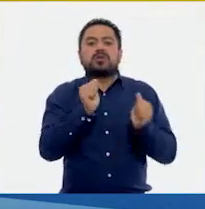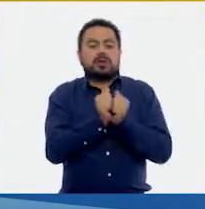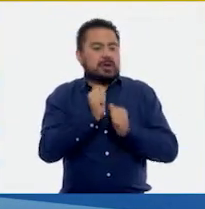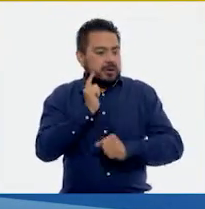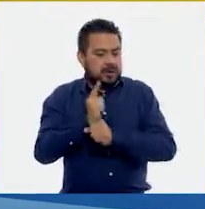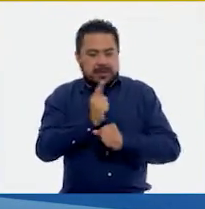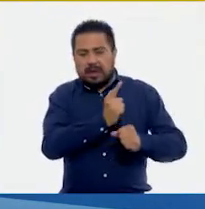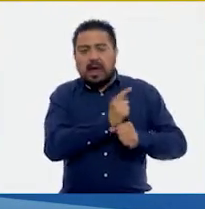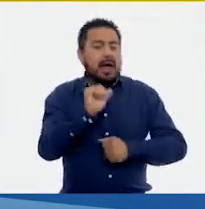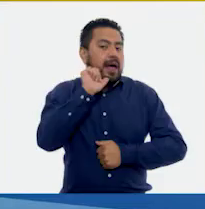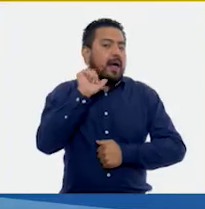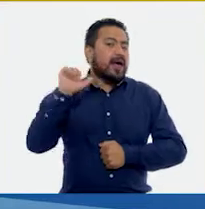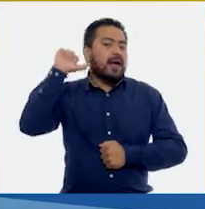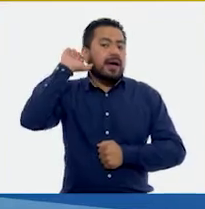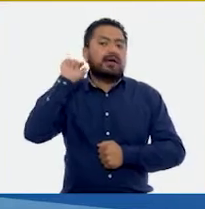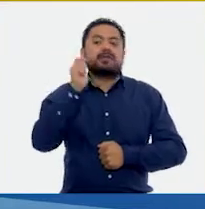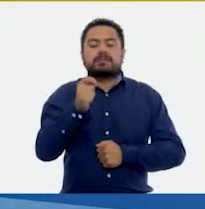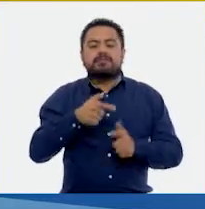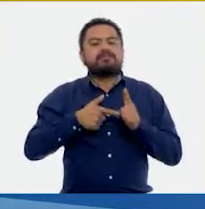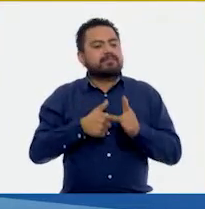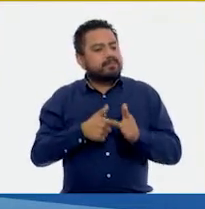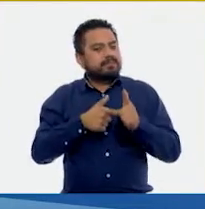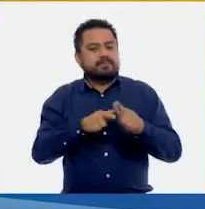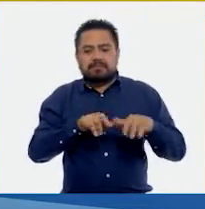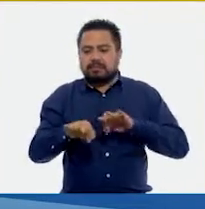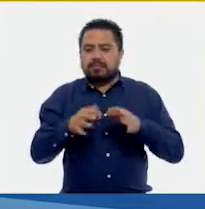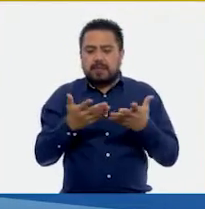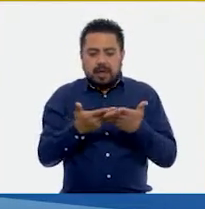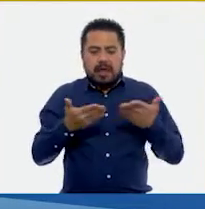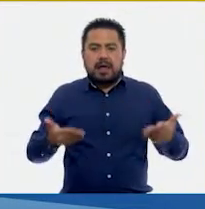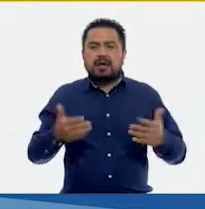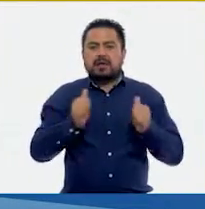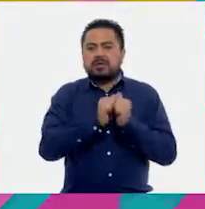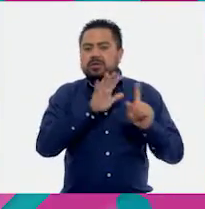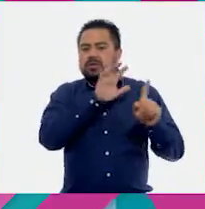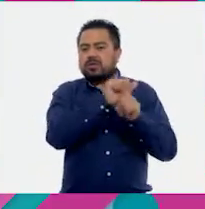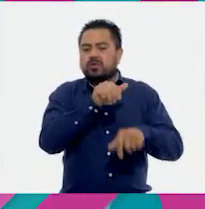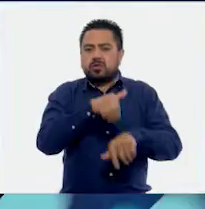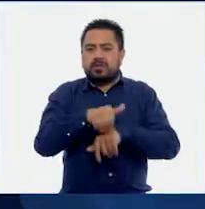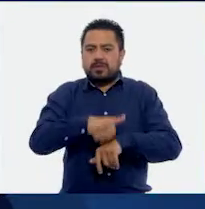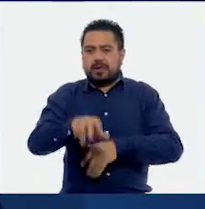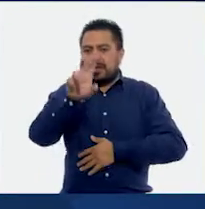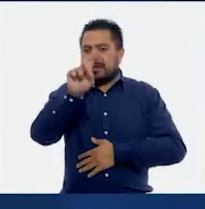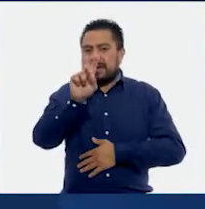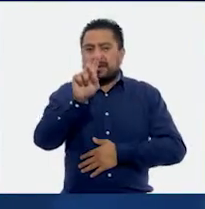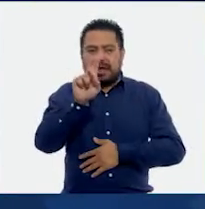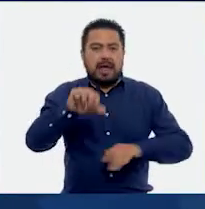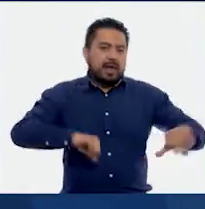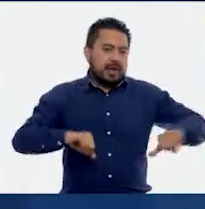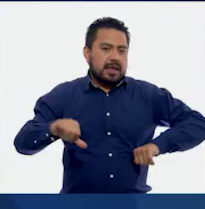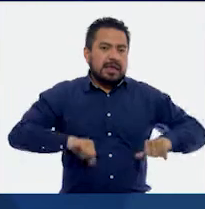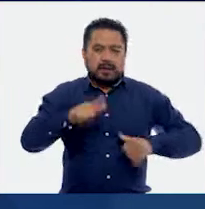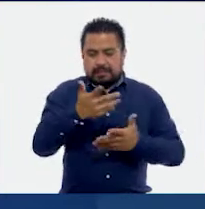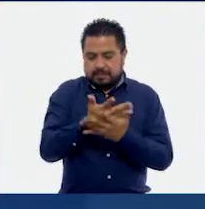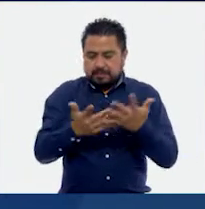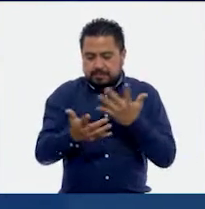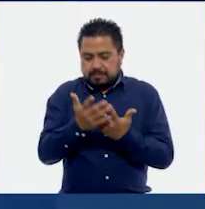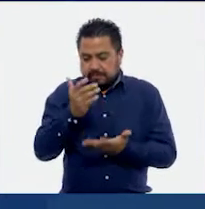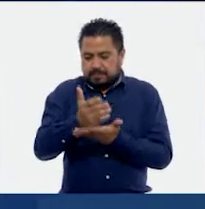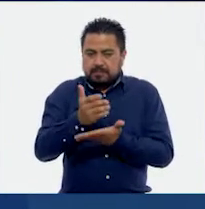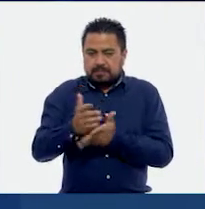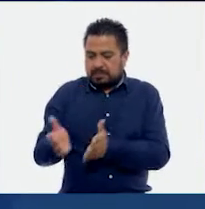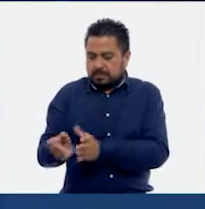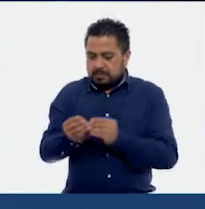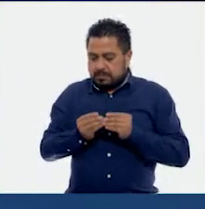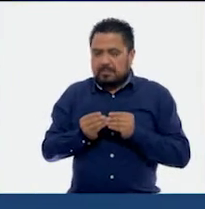visto el día de ayer. Seguiremos también trabajando ahora con el desafío número 30 para que tengan ahí a la mano su libro. Este